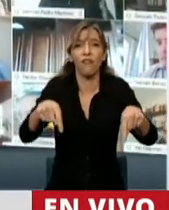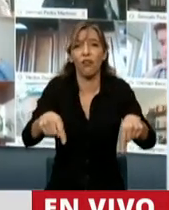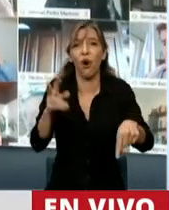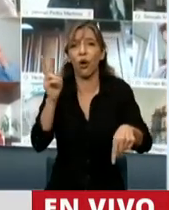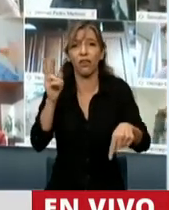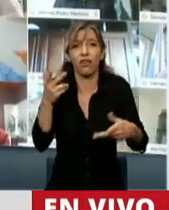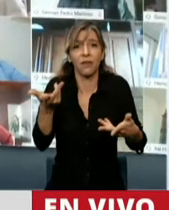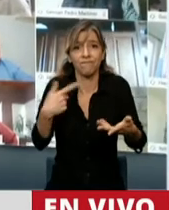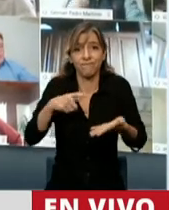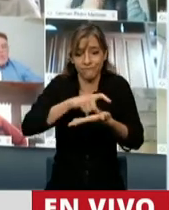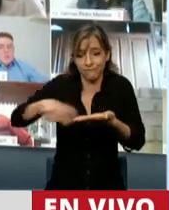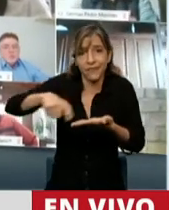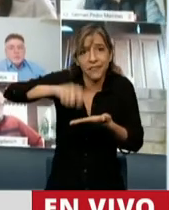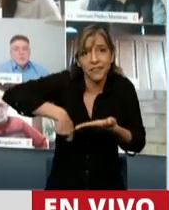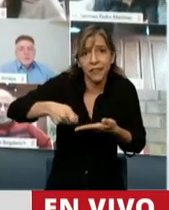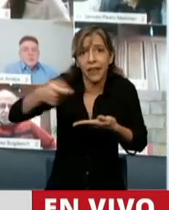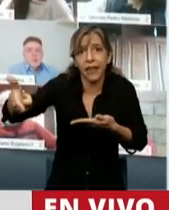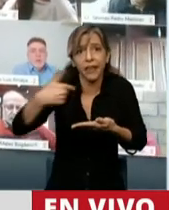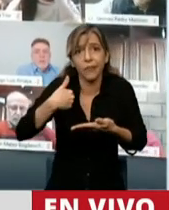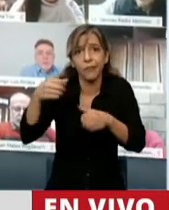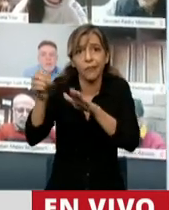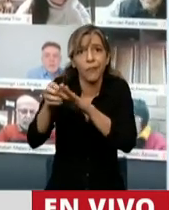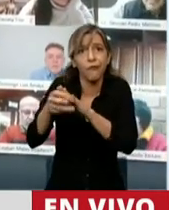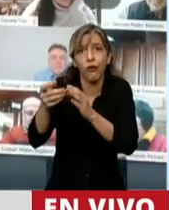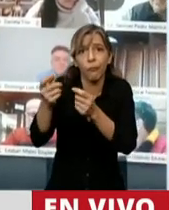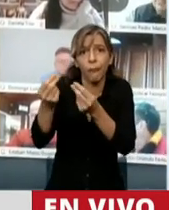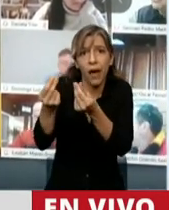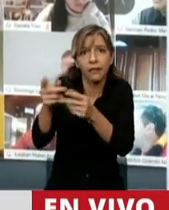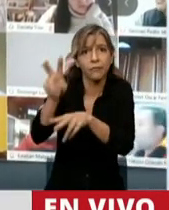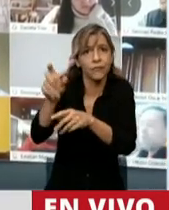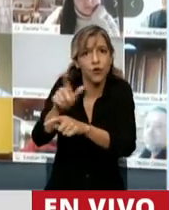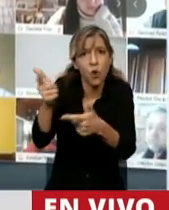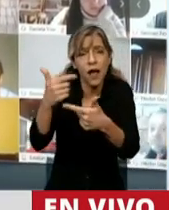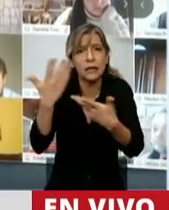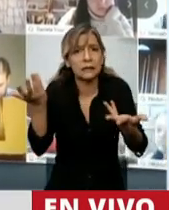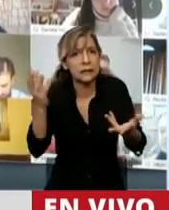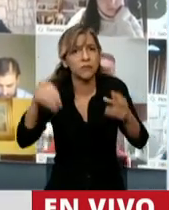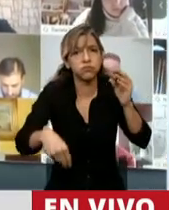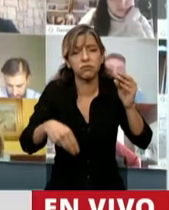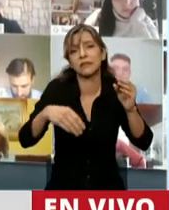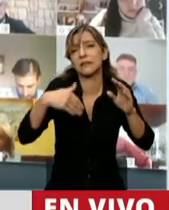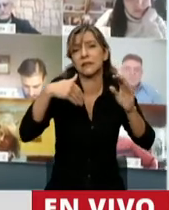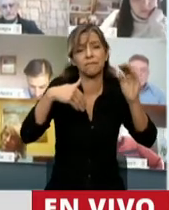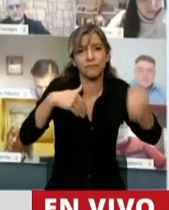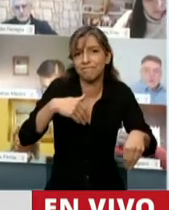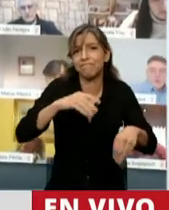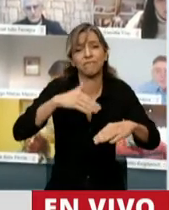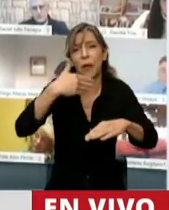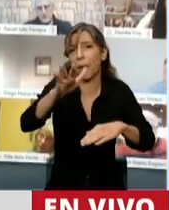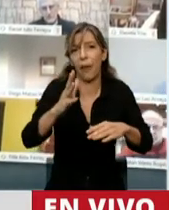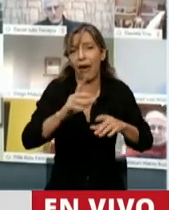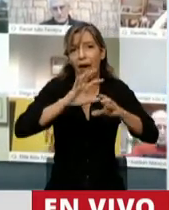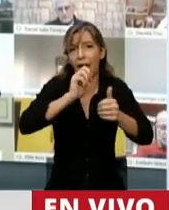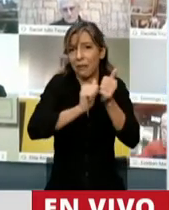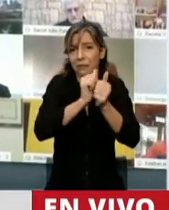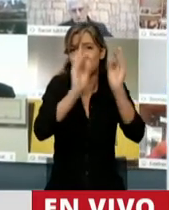deudas sin poder afrontar, salarios sin pagar. Considero que la aprobación de este proyecto otorga seguridad jurídica, agilidad